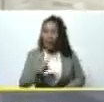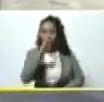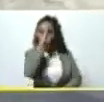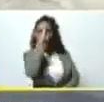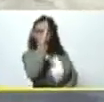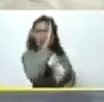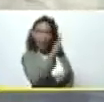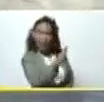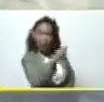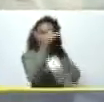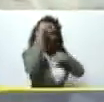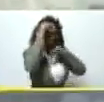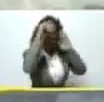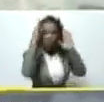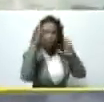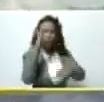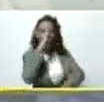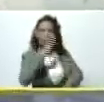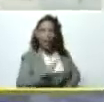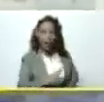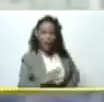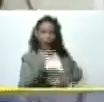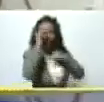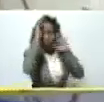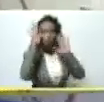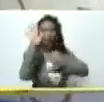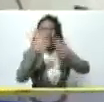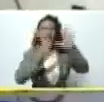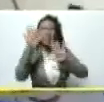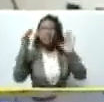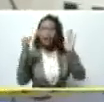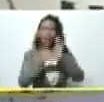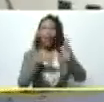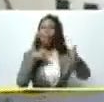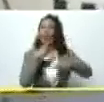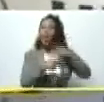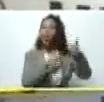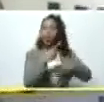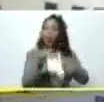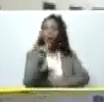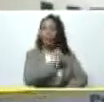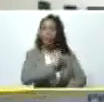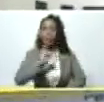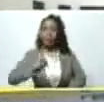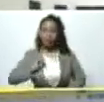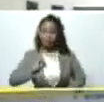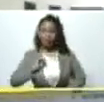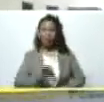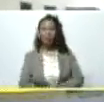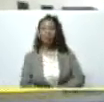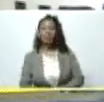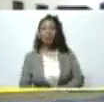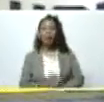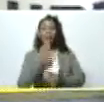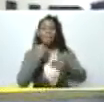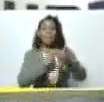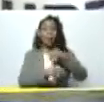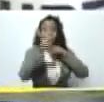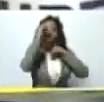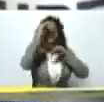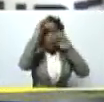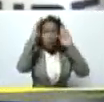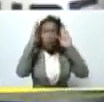vamos a atender desde Varina 15 mil productores independientes vamos a atender